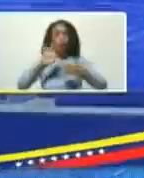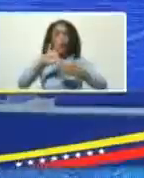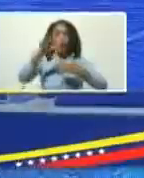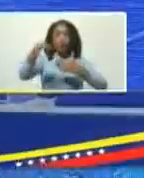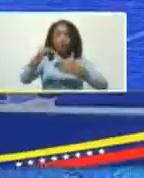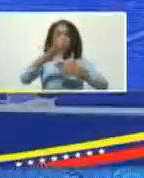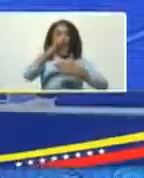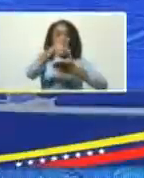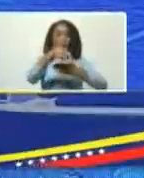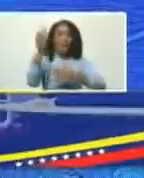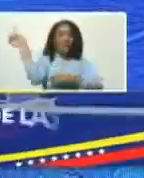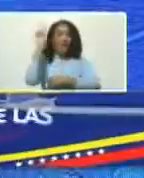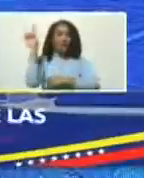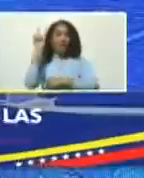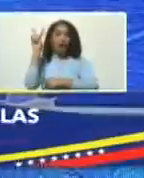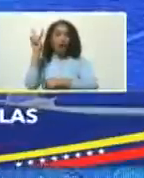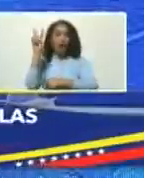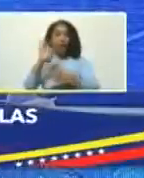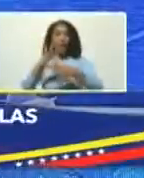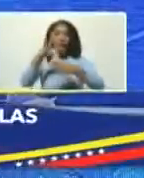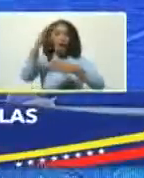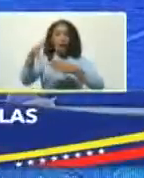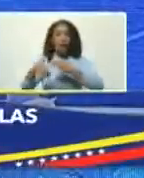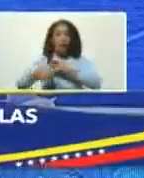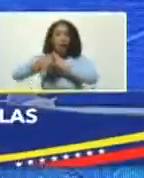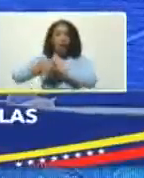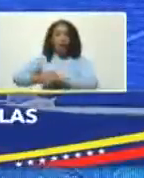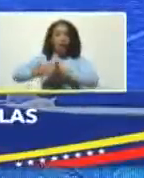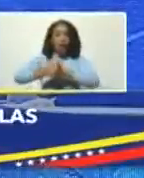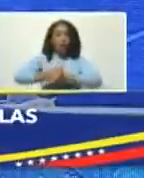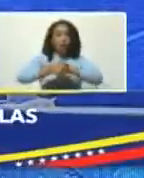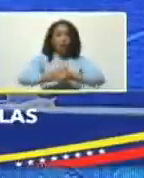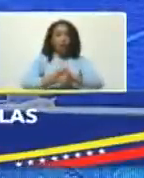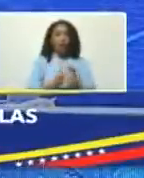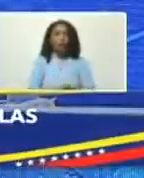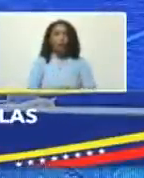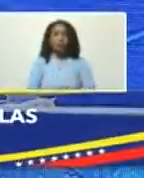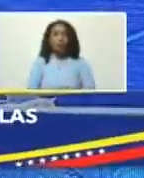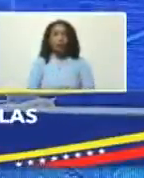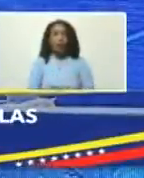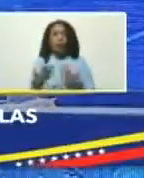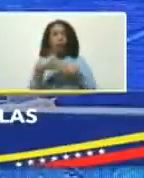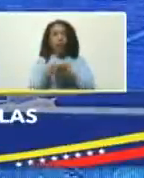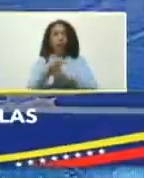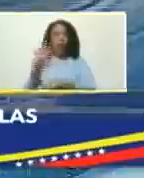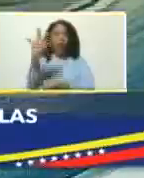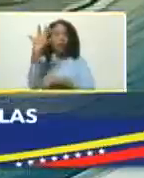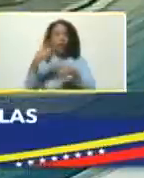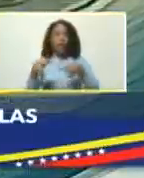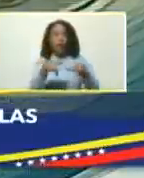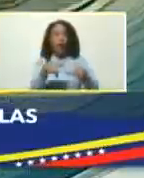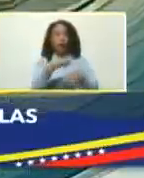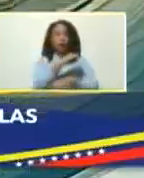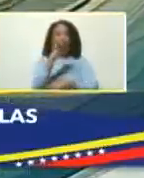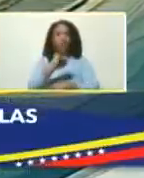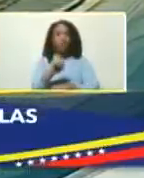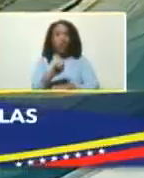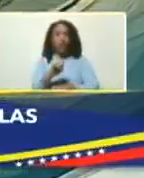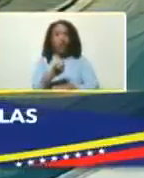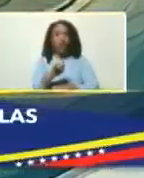venezolano de la isla la tortuga se incorpora como la quinta zona económica especial